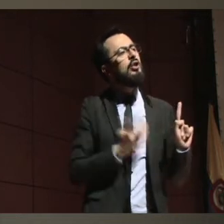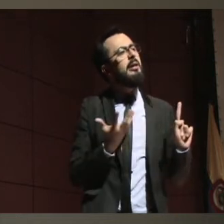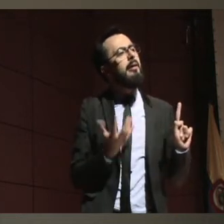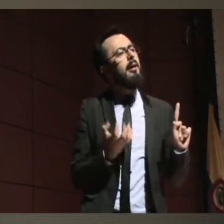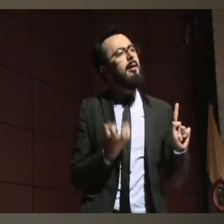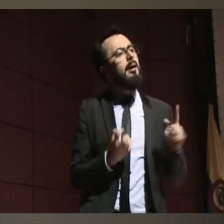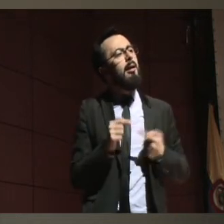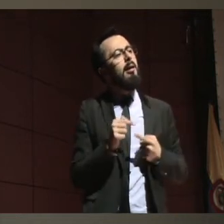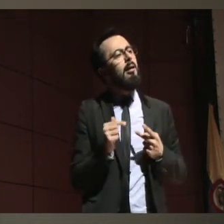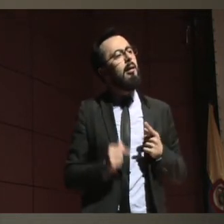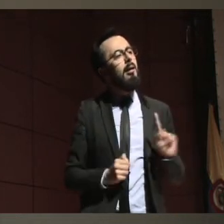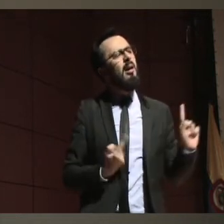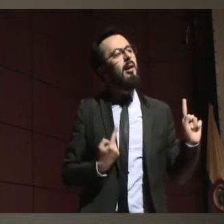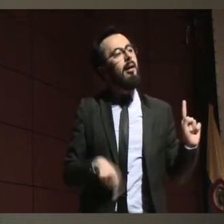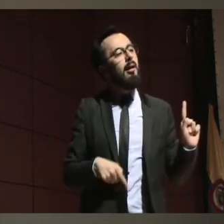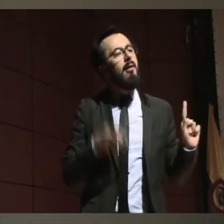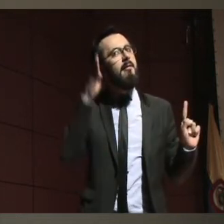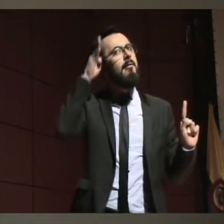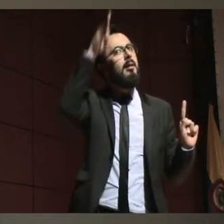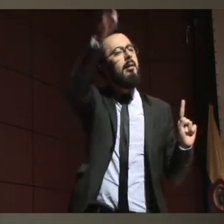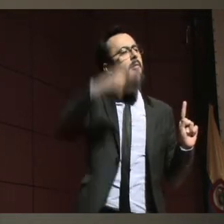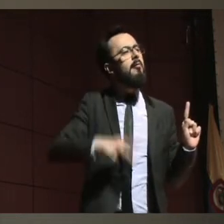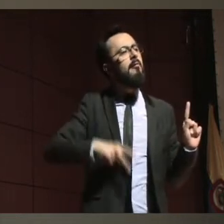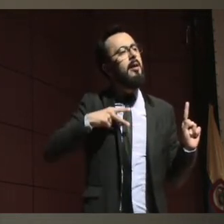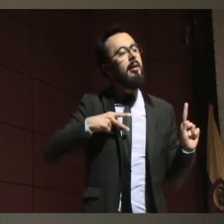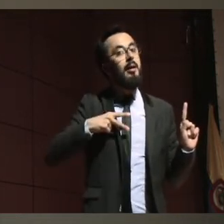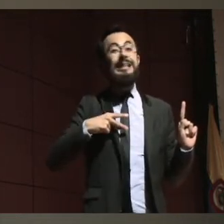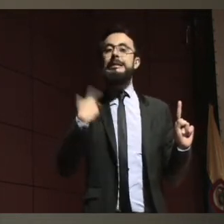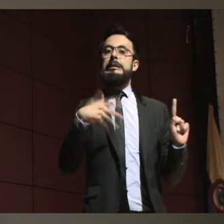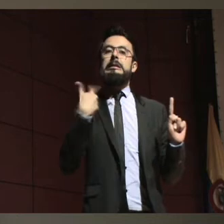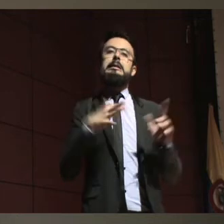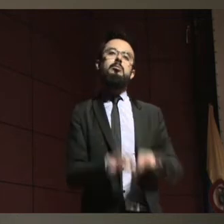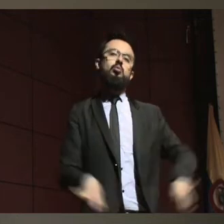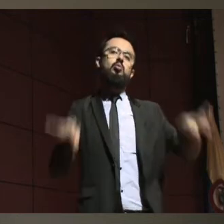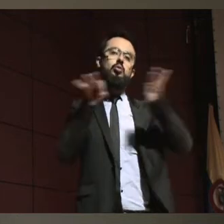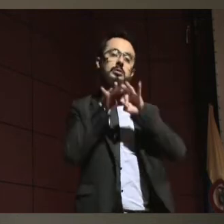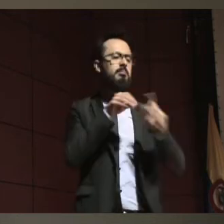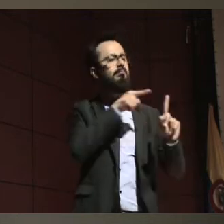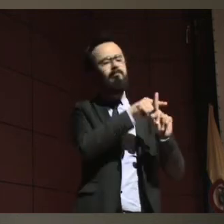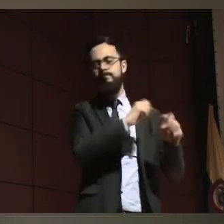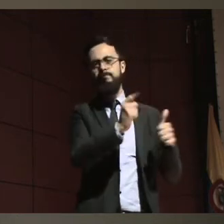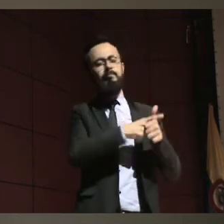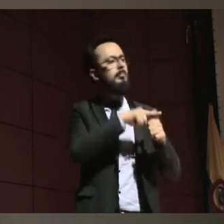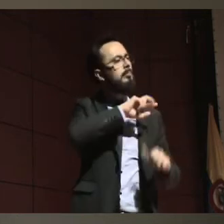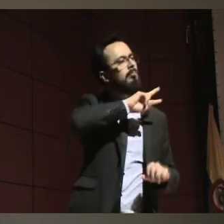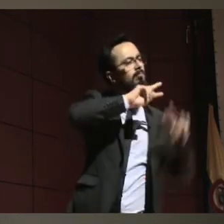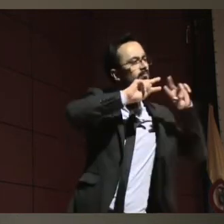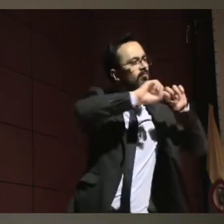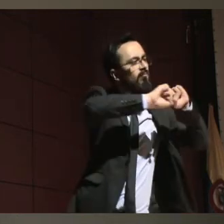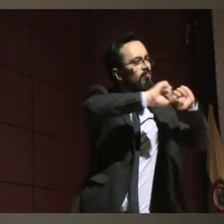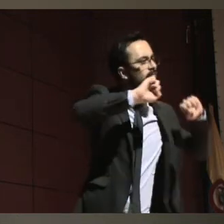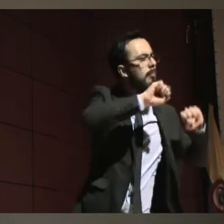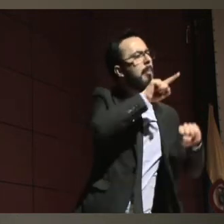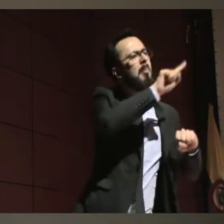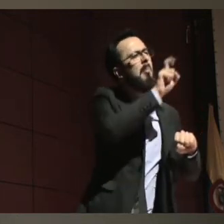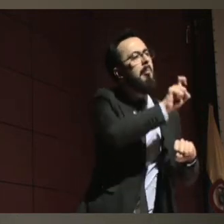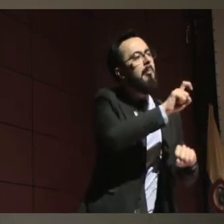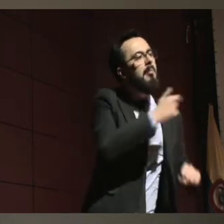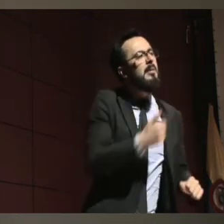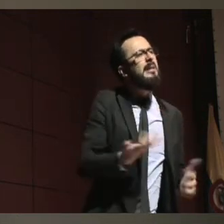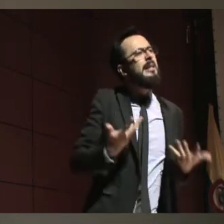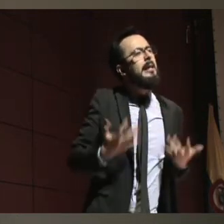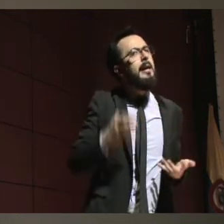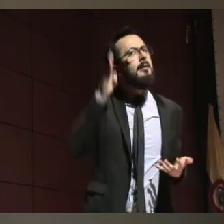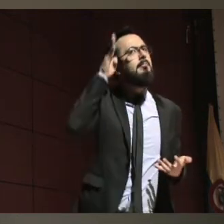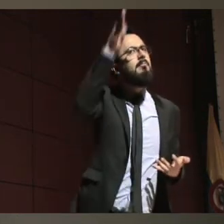Quiero circunscribirme mucho en eso porque realmente con la población que nosotros manejamos en la